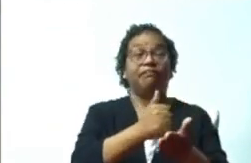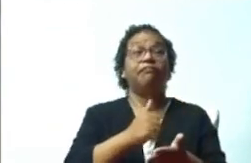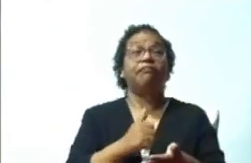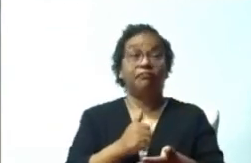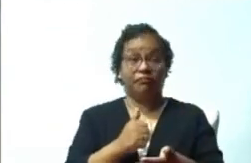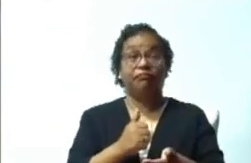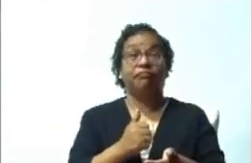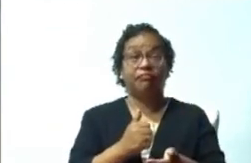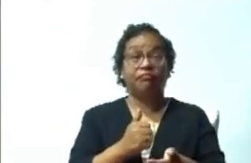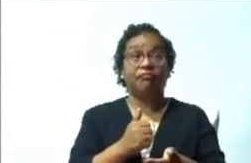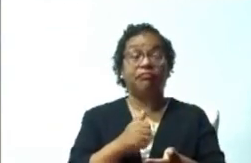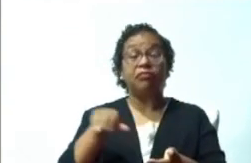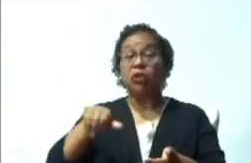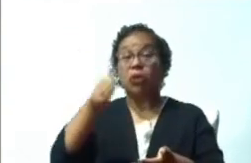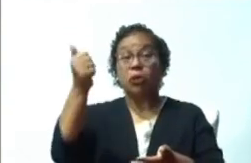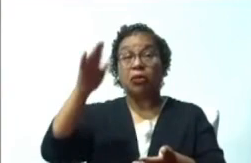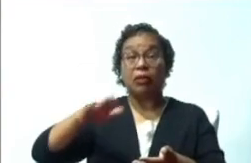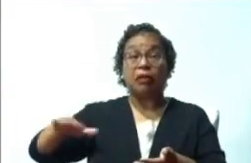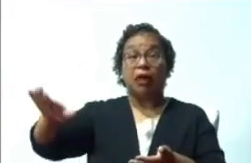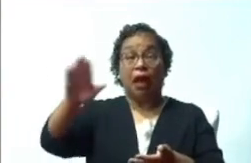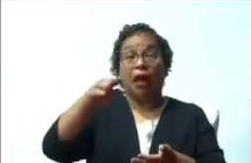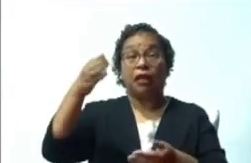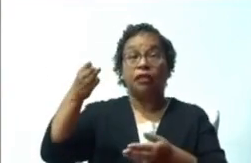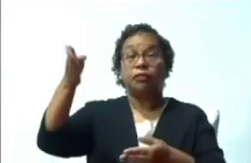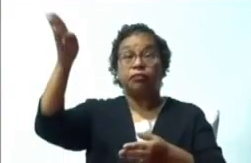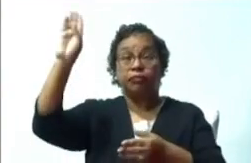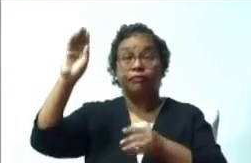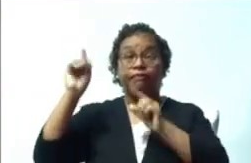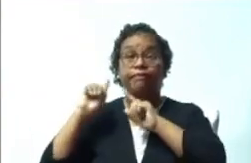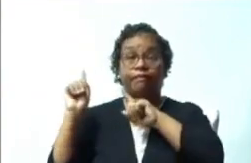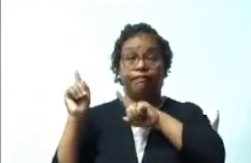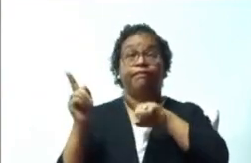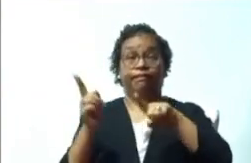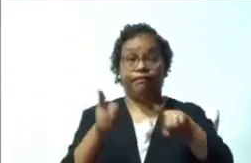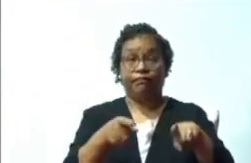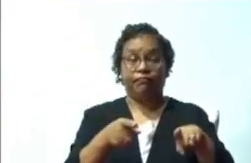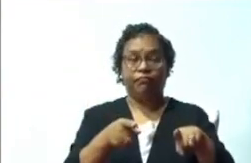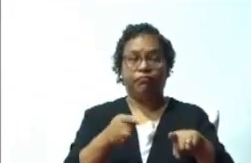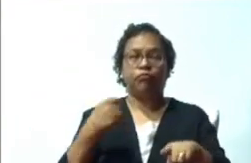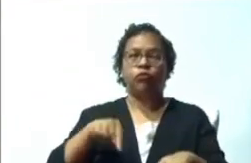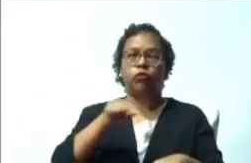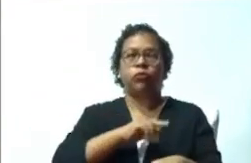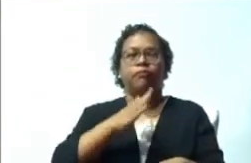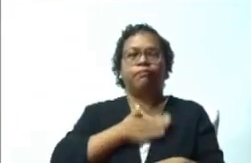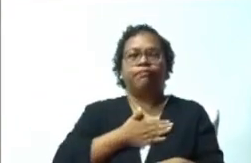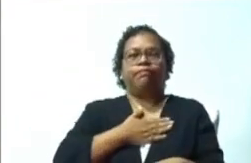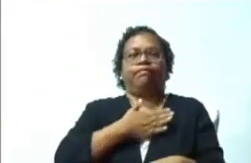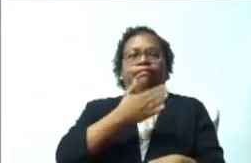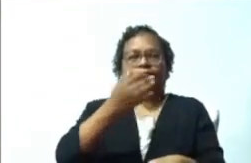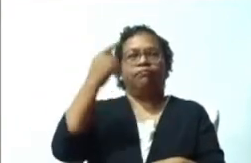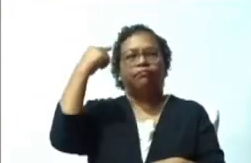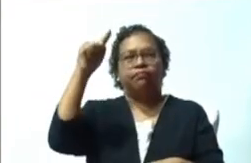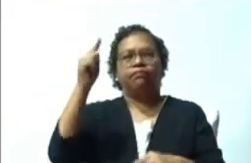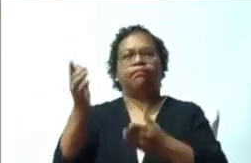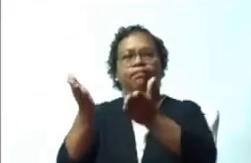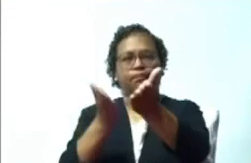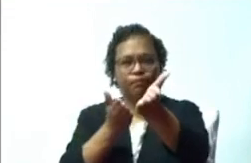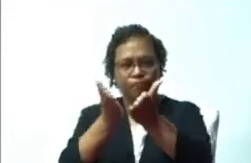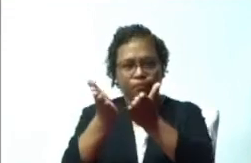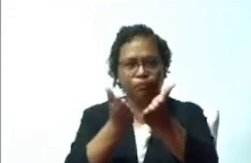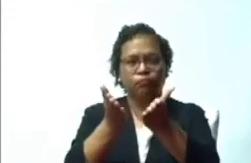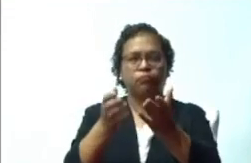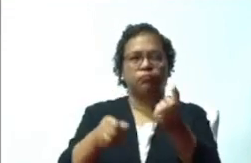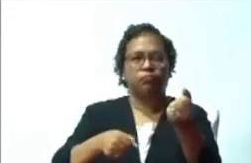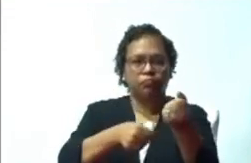mandado, estaremos prestos a servirle al pueblo, porque ese